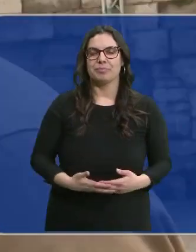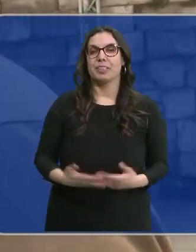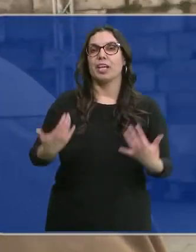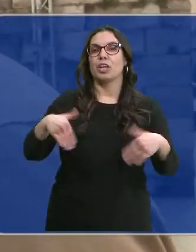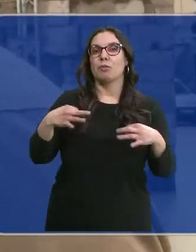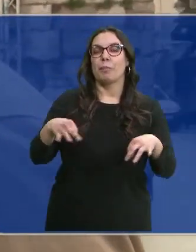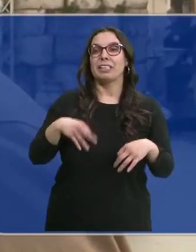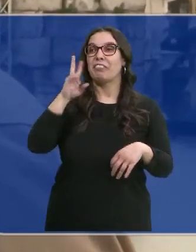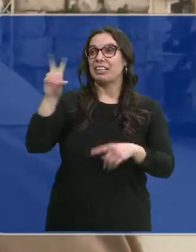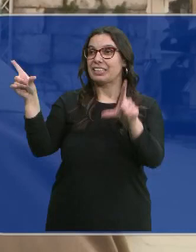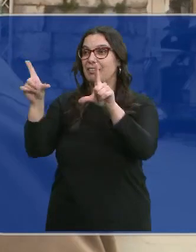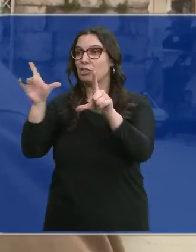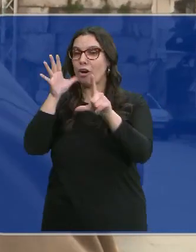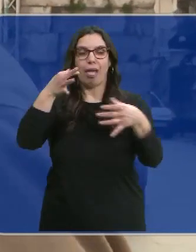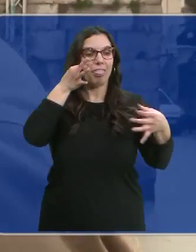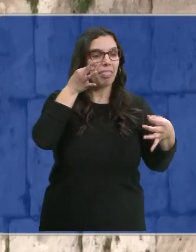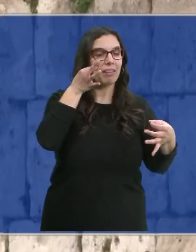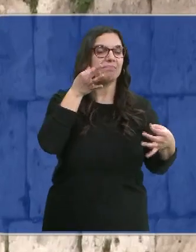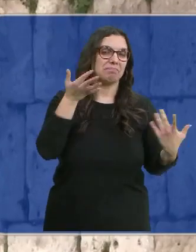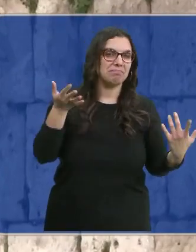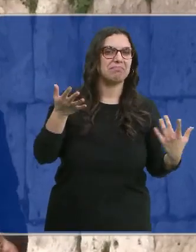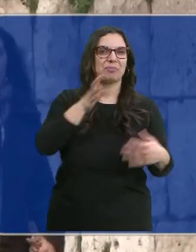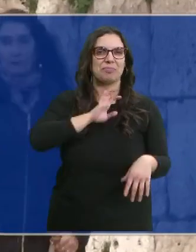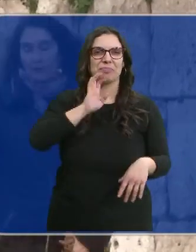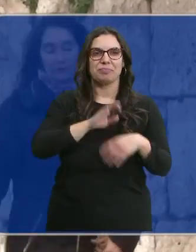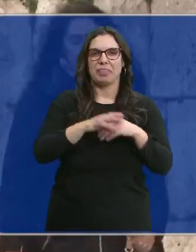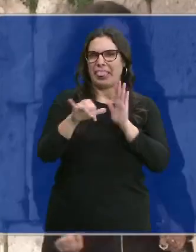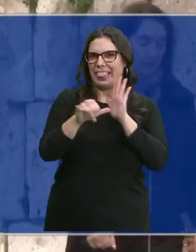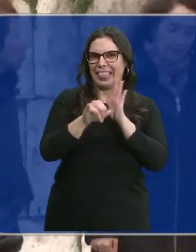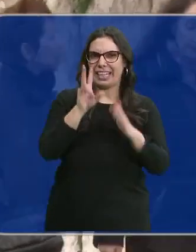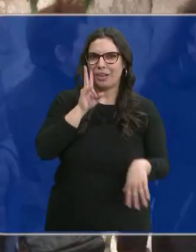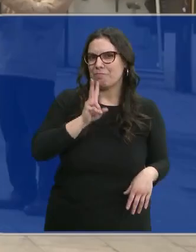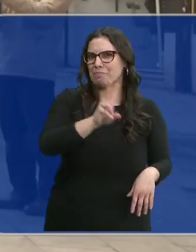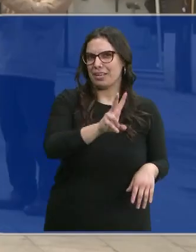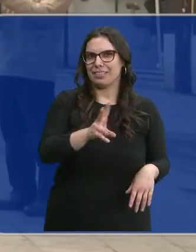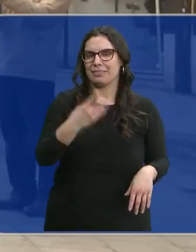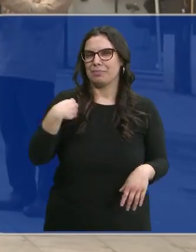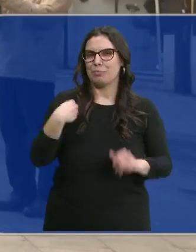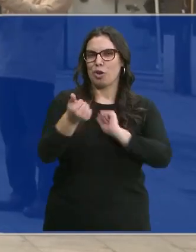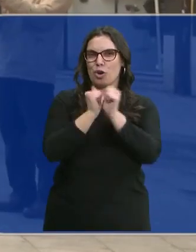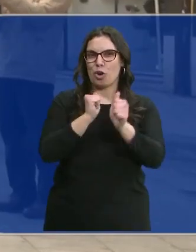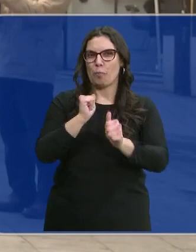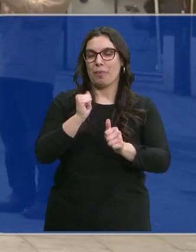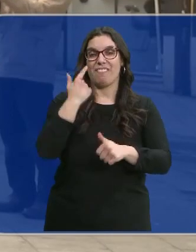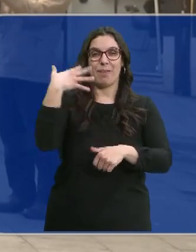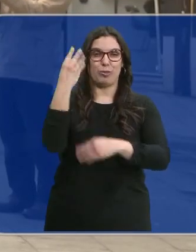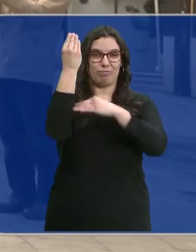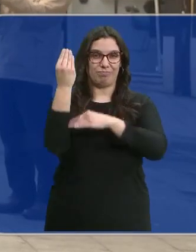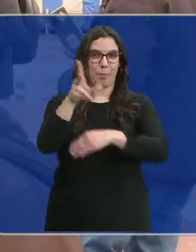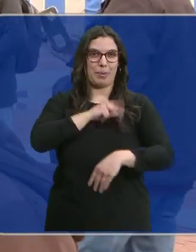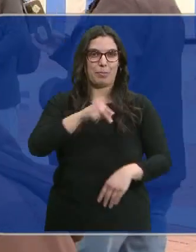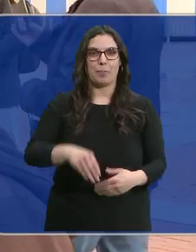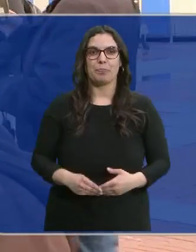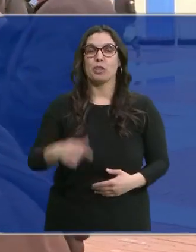normalmente por la tele, pues ahora lo ves en realidad, ¿no? Sí, sí, así de cerquita podemos estar de la réplica de la famosa estatuilla.